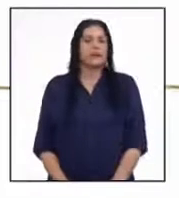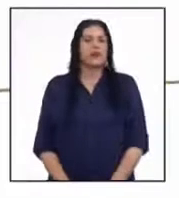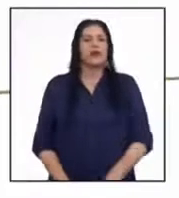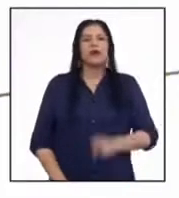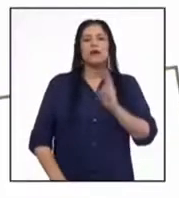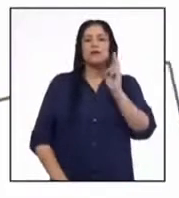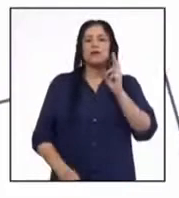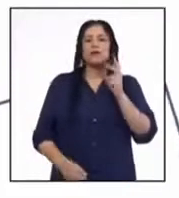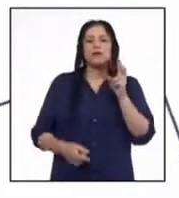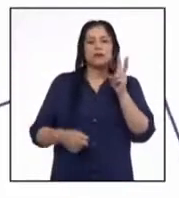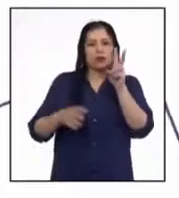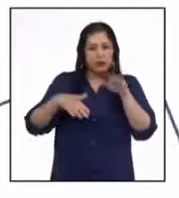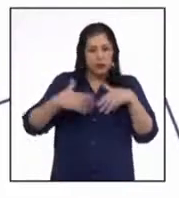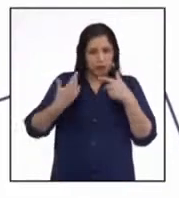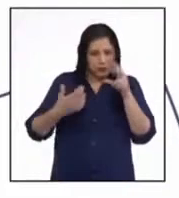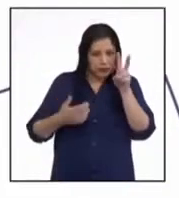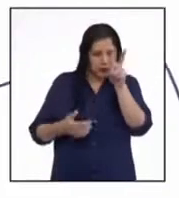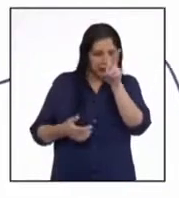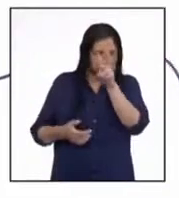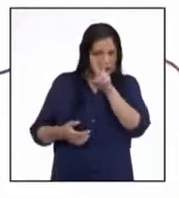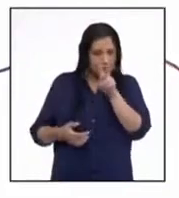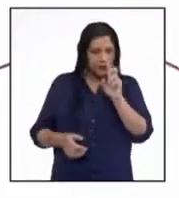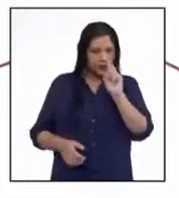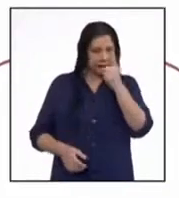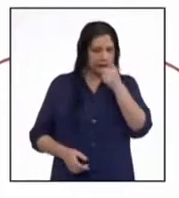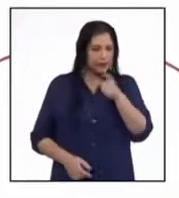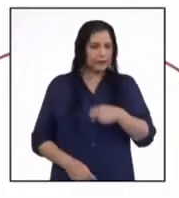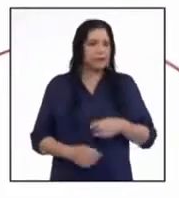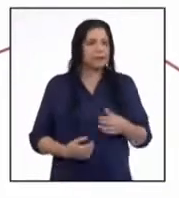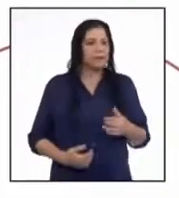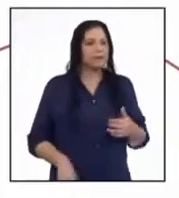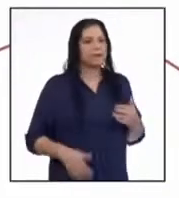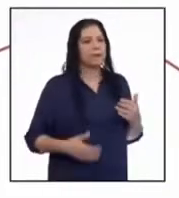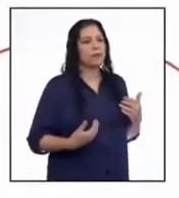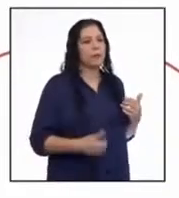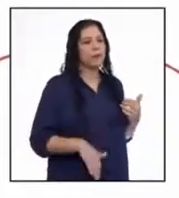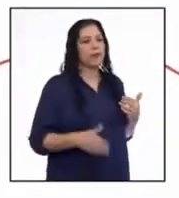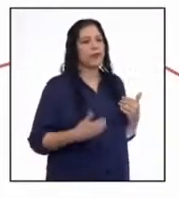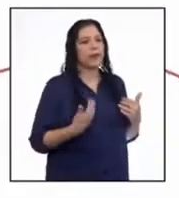Profesora, creo que podríamos empezar a revisar este gráfico.